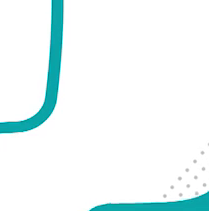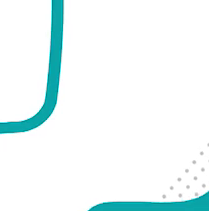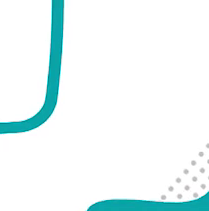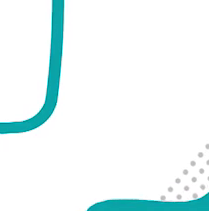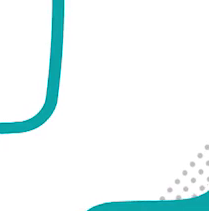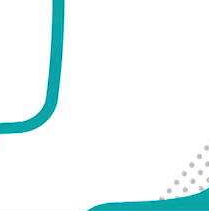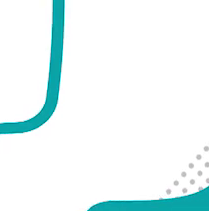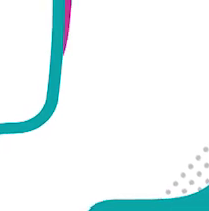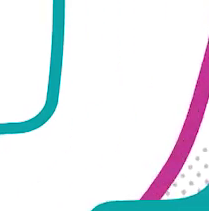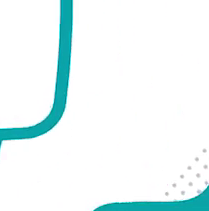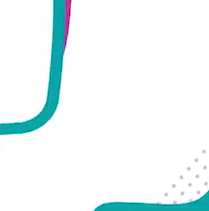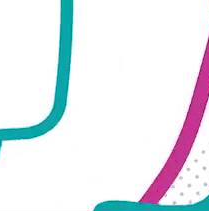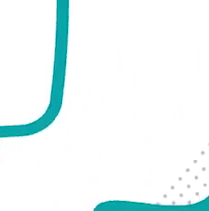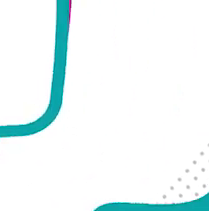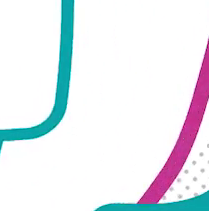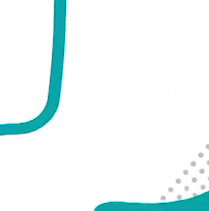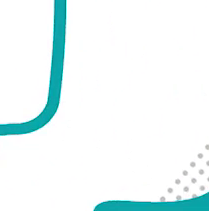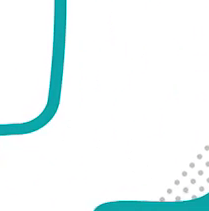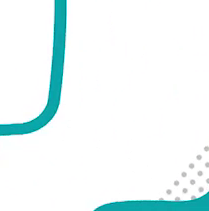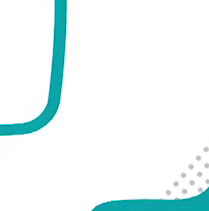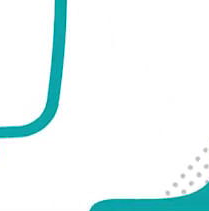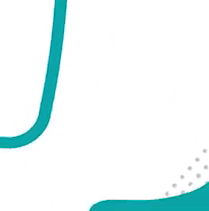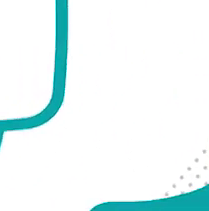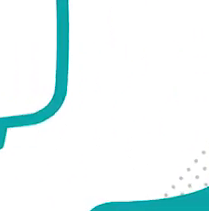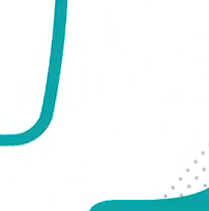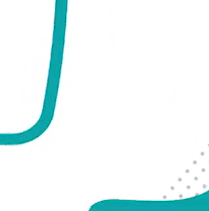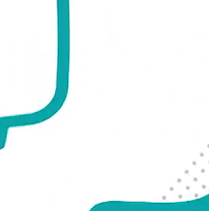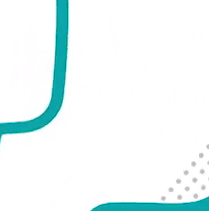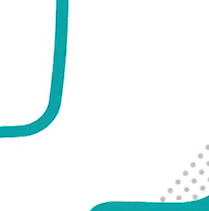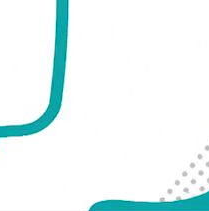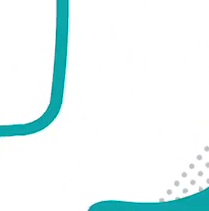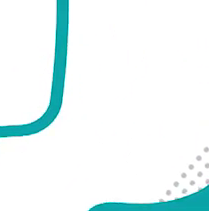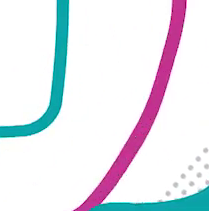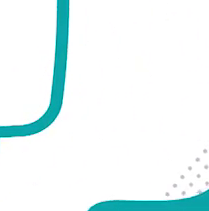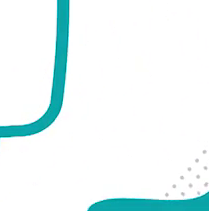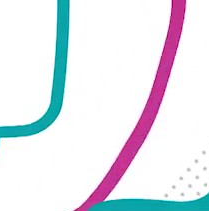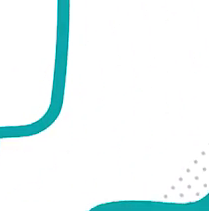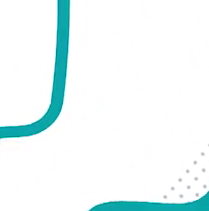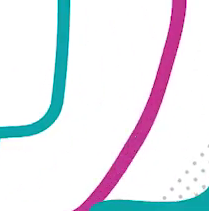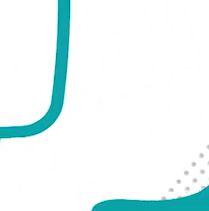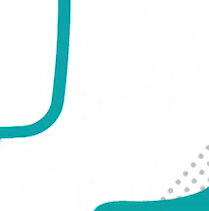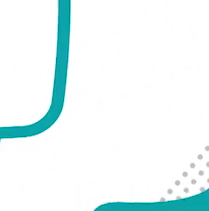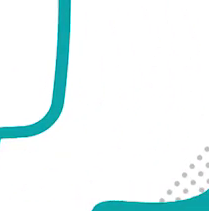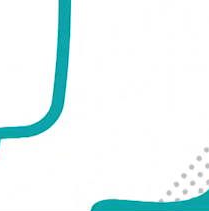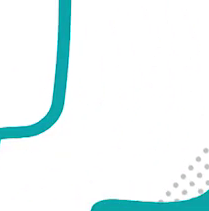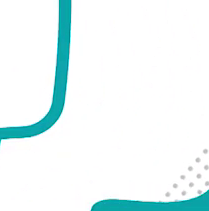.gov.mx ¡Gracias!